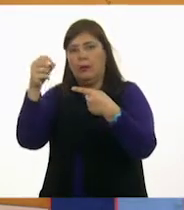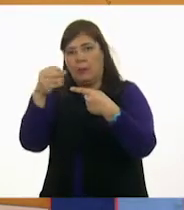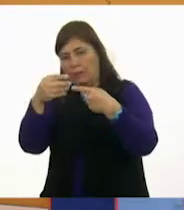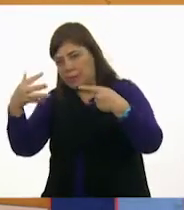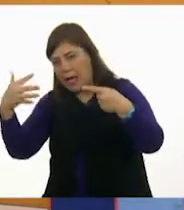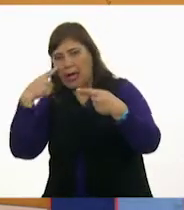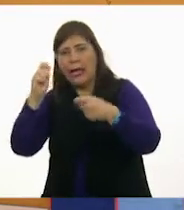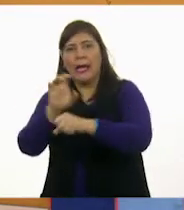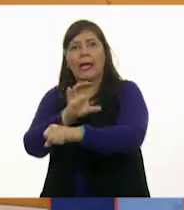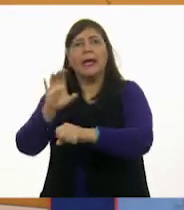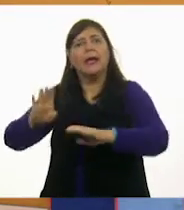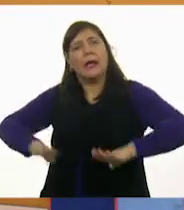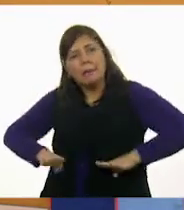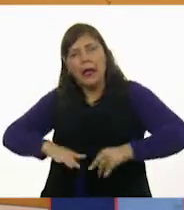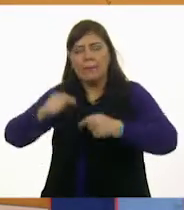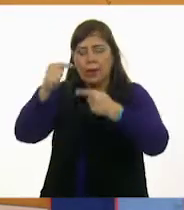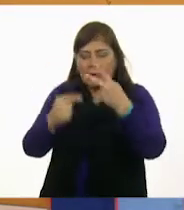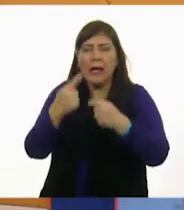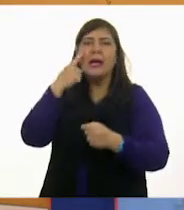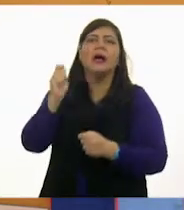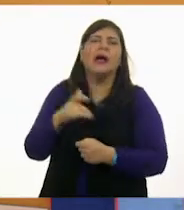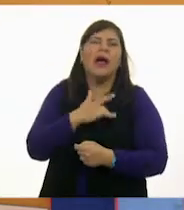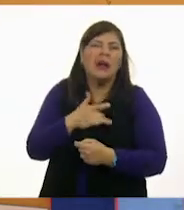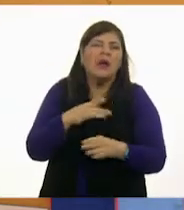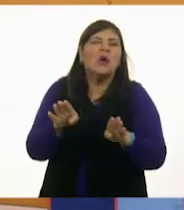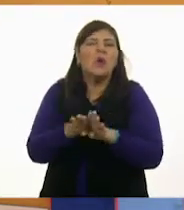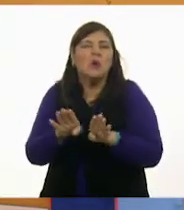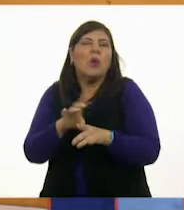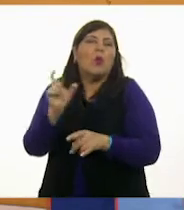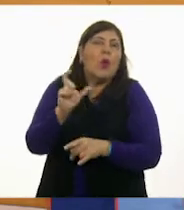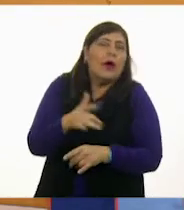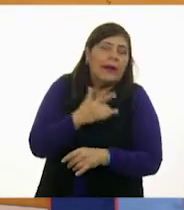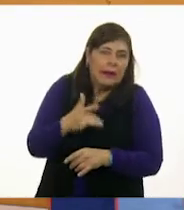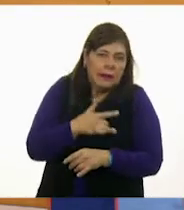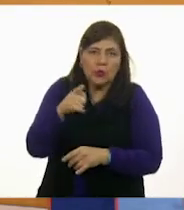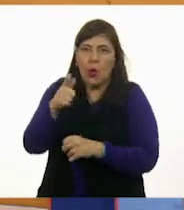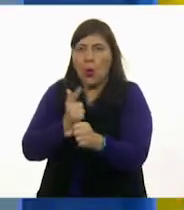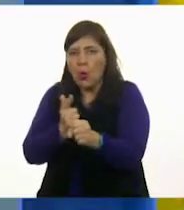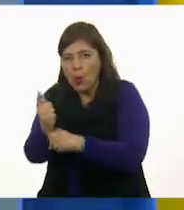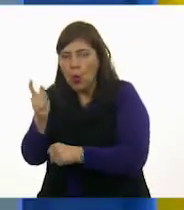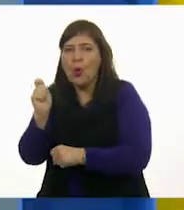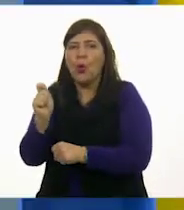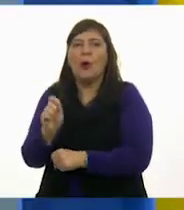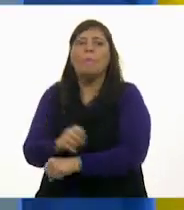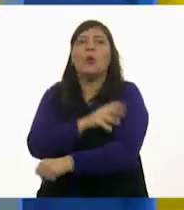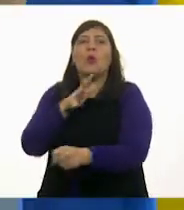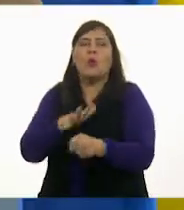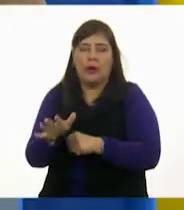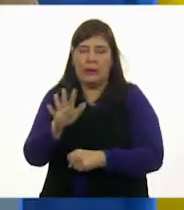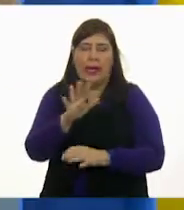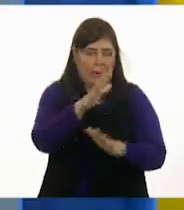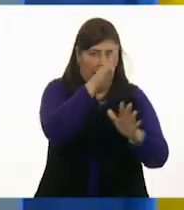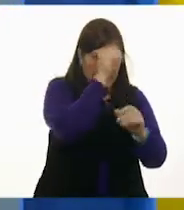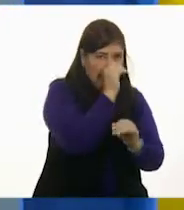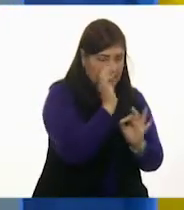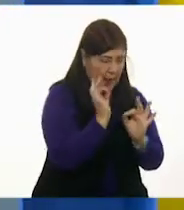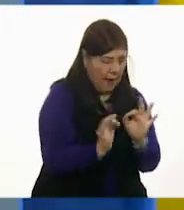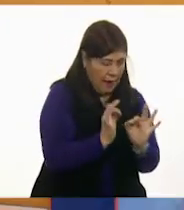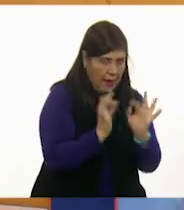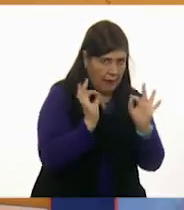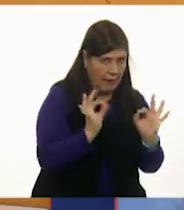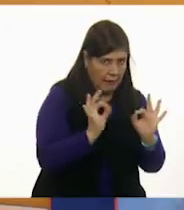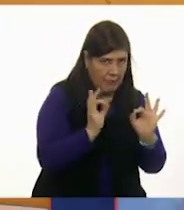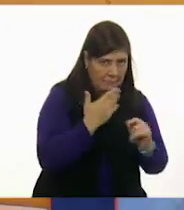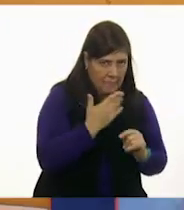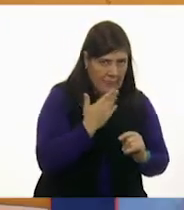ejemplo de cuándo se siente y tú tendrás que descubrir cuál emoción es esa. De acuerdo. ¿Estás? Muy bien. Estoy listo entonces.